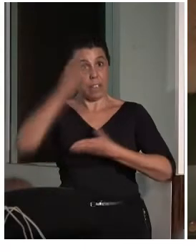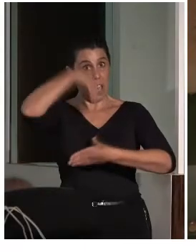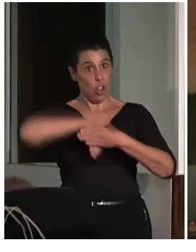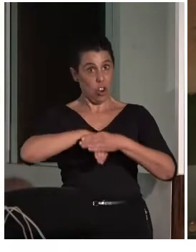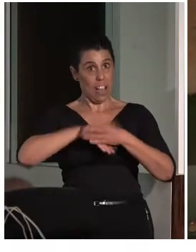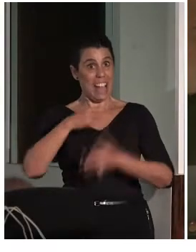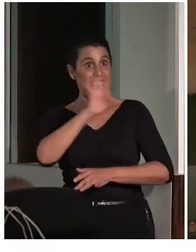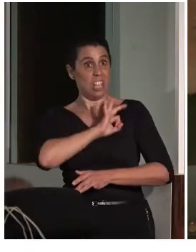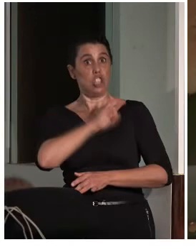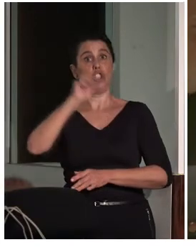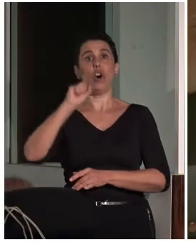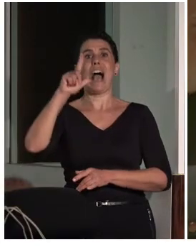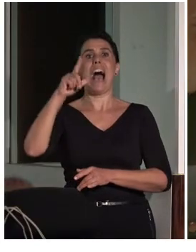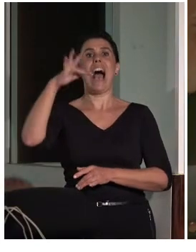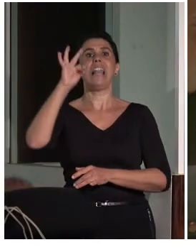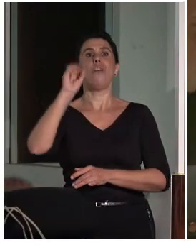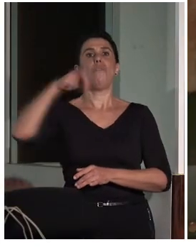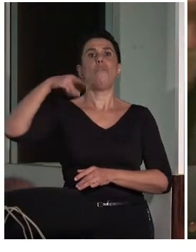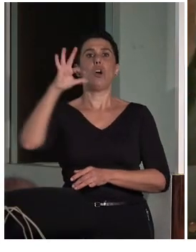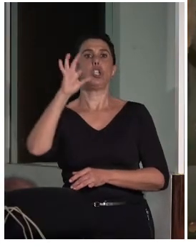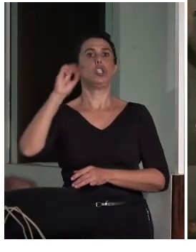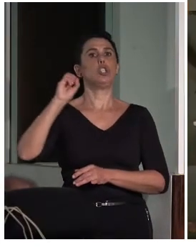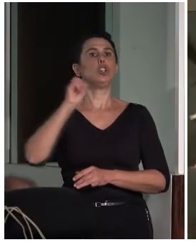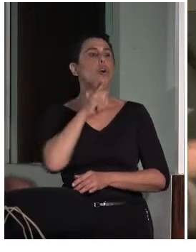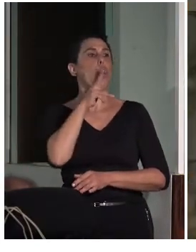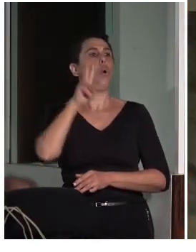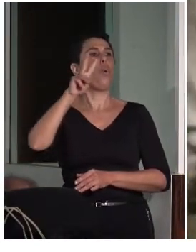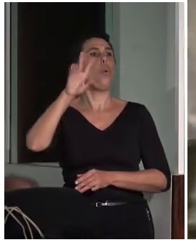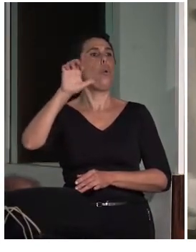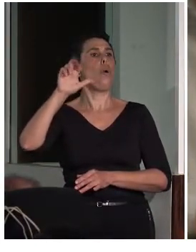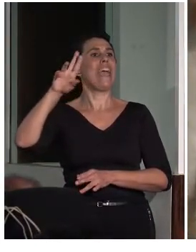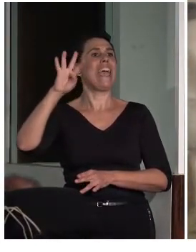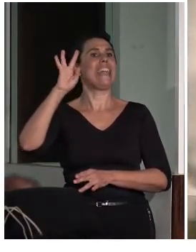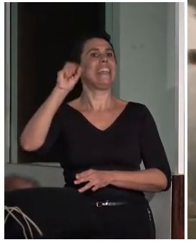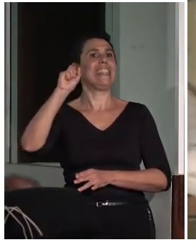que le podemos dar la palabra en primer lugar. ¿Vale? Don Alfonso. Sí.